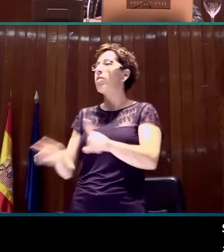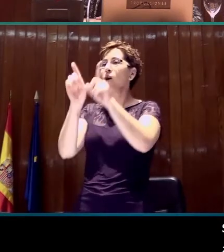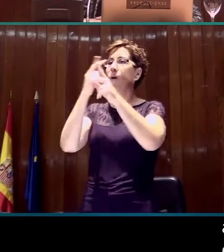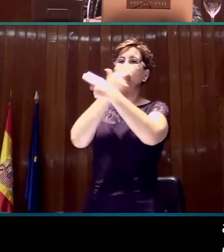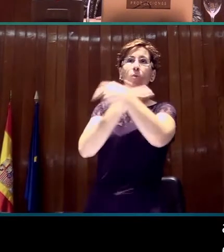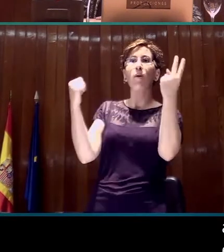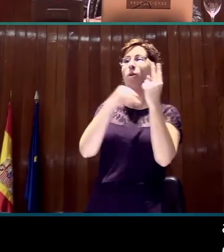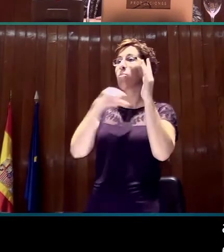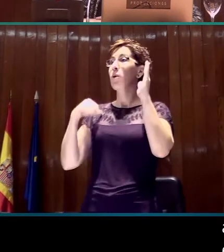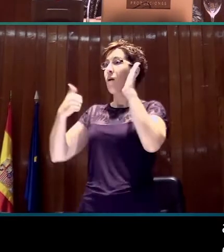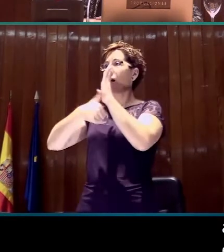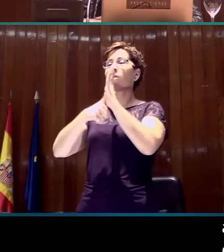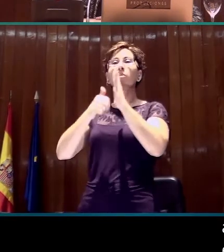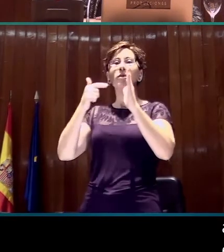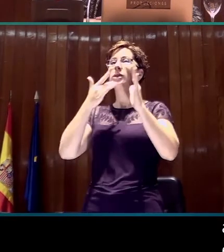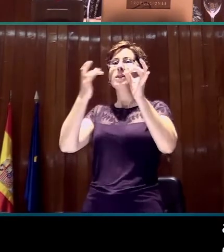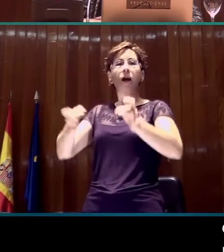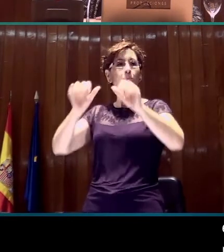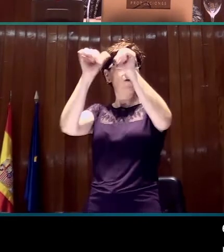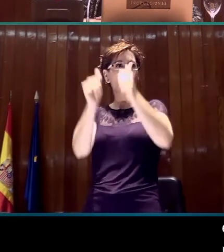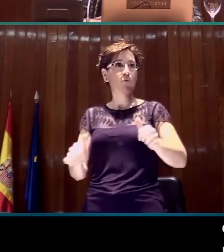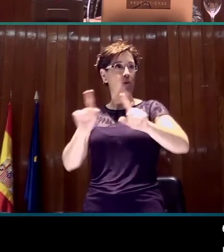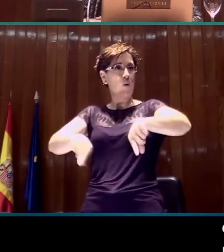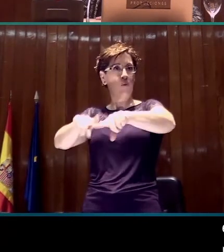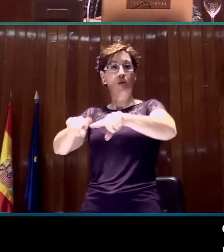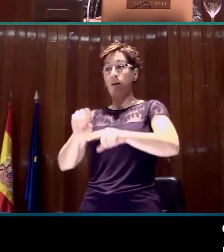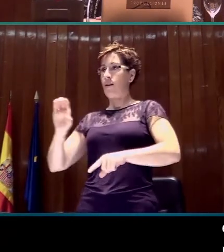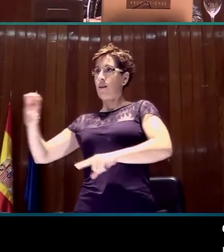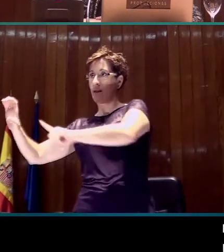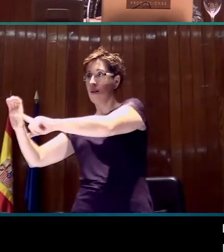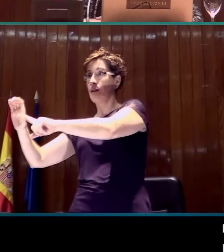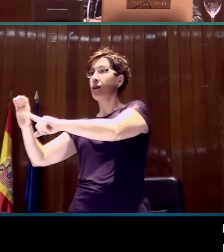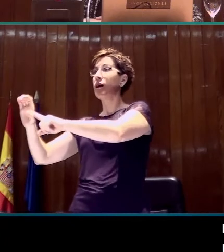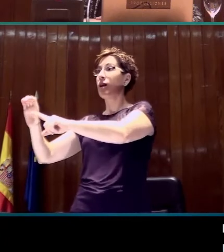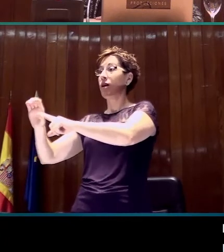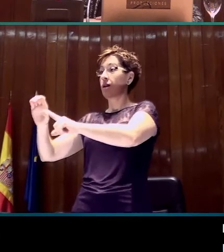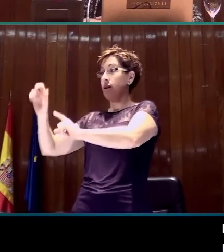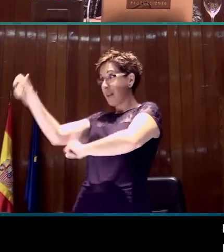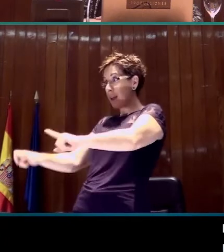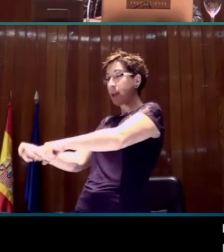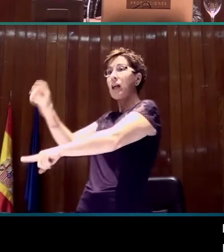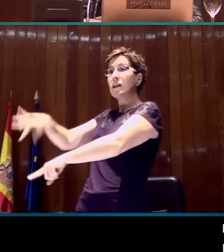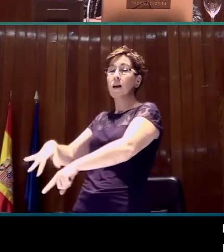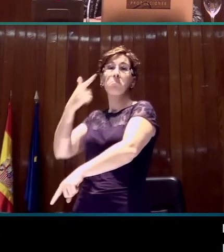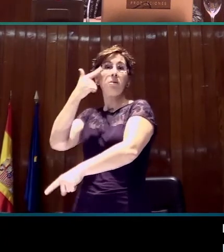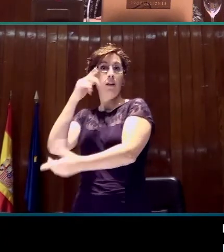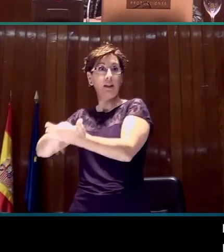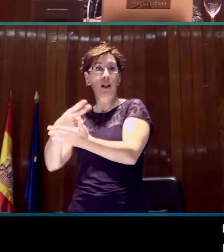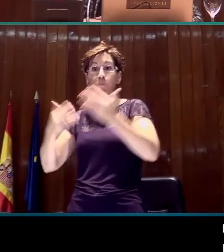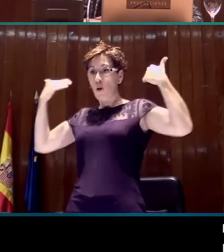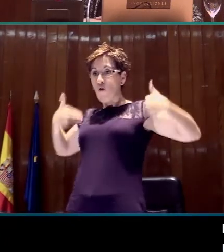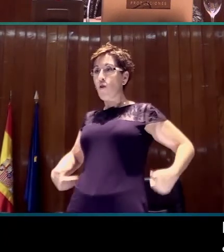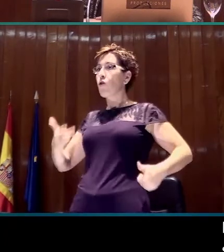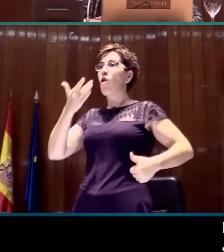realiza respetando dos formatos, o bien incorporando la figura del intérprete en un fondo de color neutro o bien incorporando